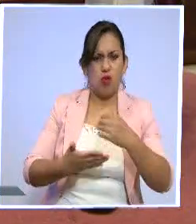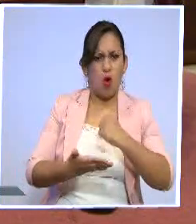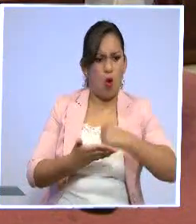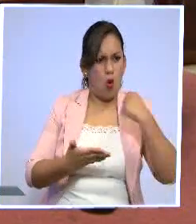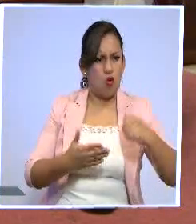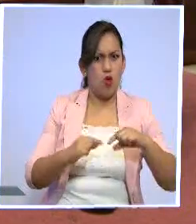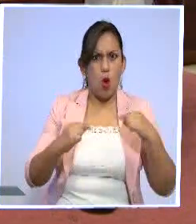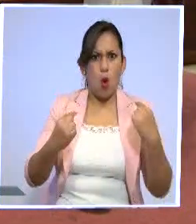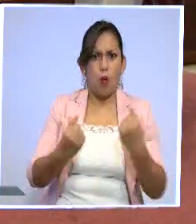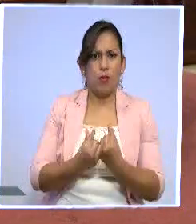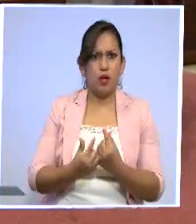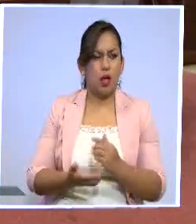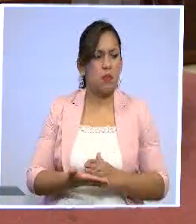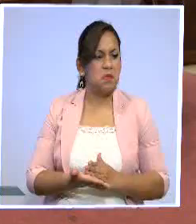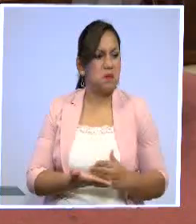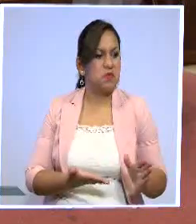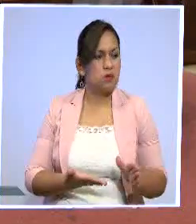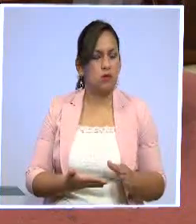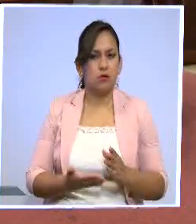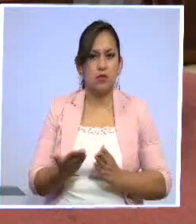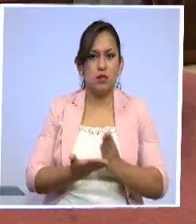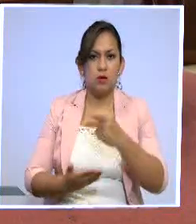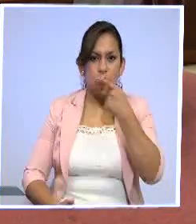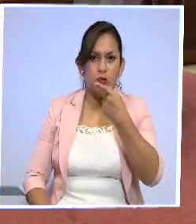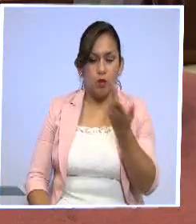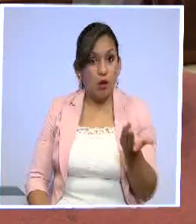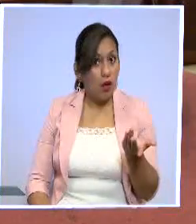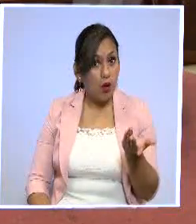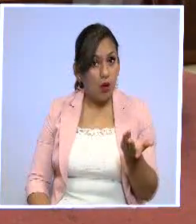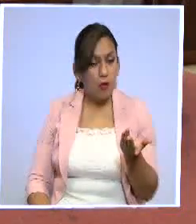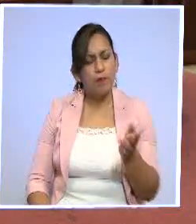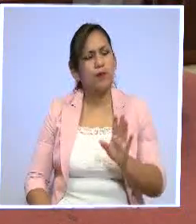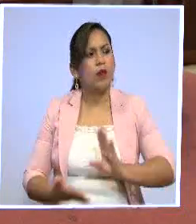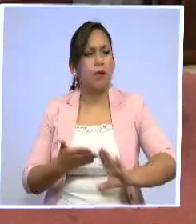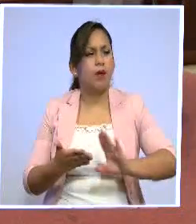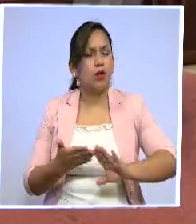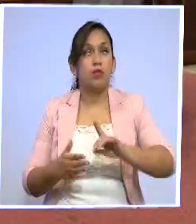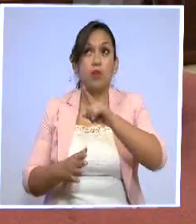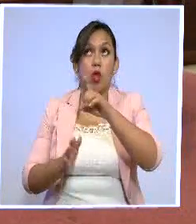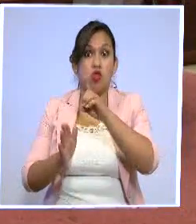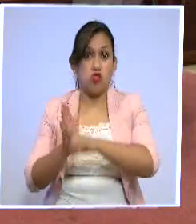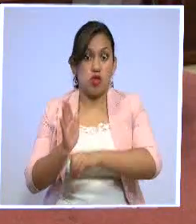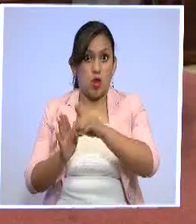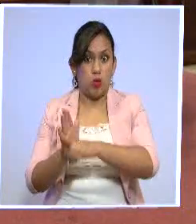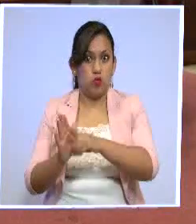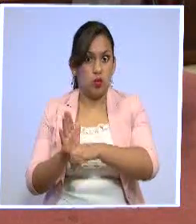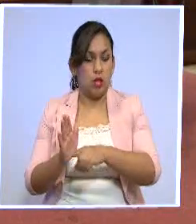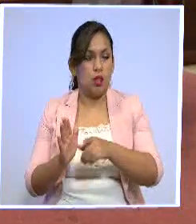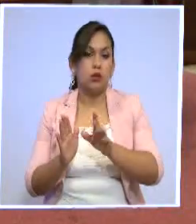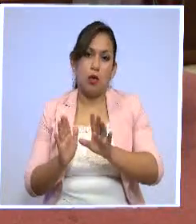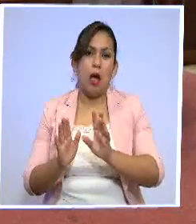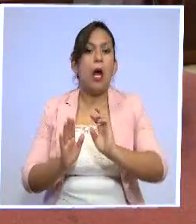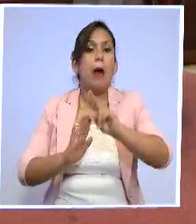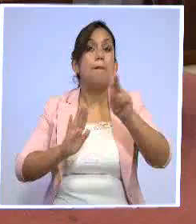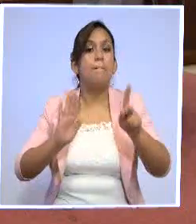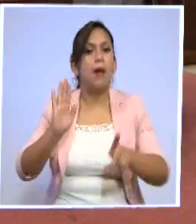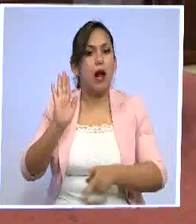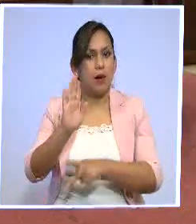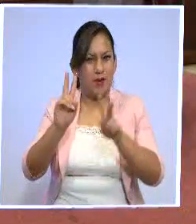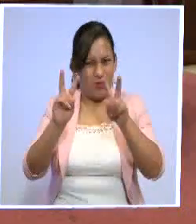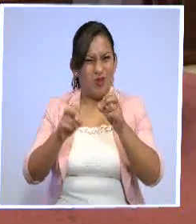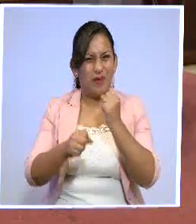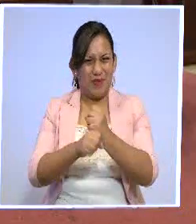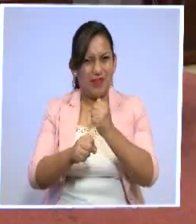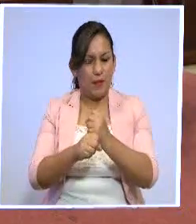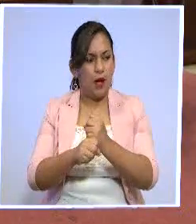público. ¿Pero qué pasa si la Corte Constitucional falla en contra del demandante, en este caso del Parlamento Laboral Ecuatoriano? ¿Allí cómo se